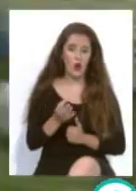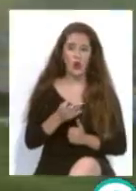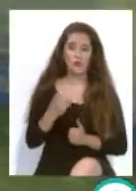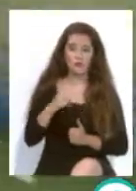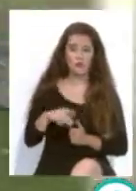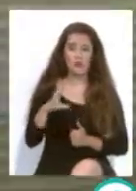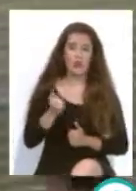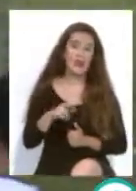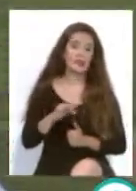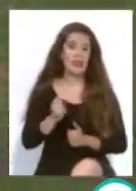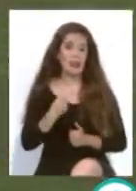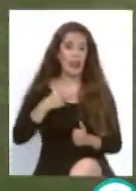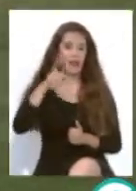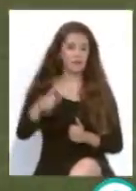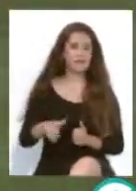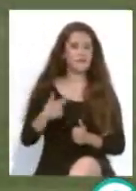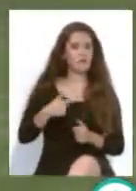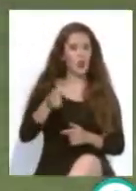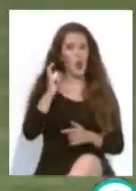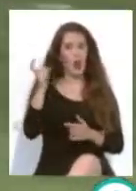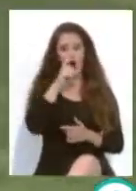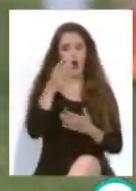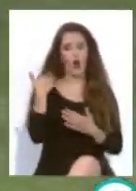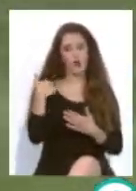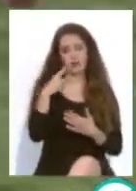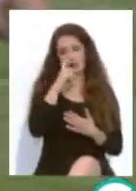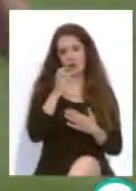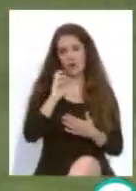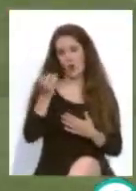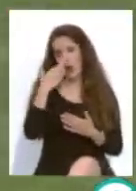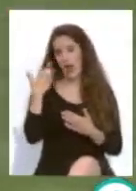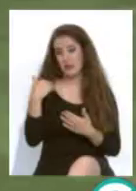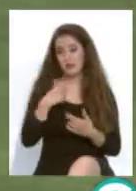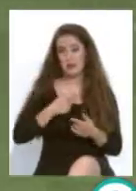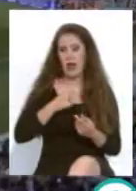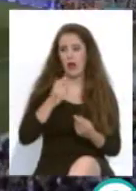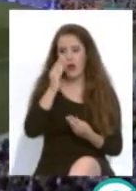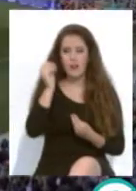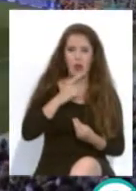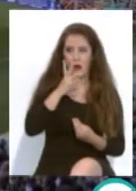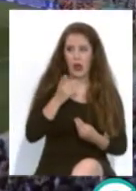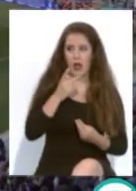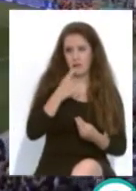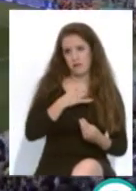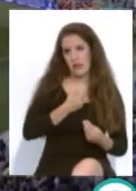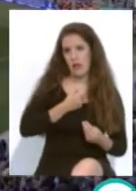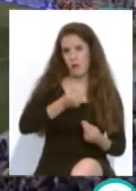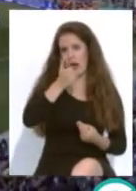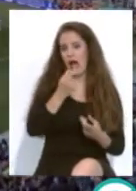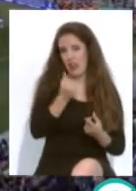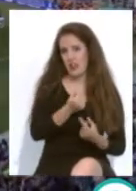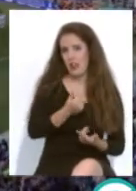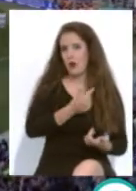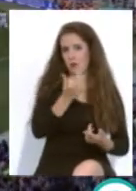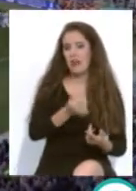son jugadores que hay que tener en cuenta que quizás otro año se nos habían escapado y que este año, pues bien porque tenemos más poder adquisitivo y por la trayectoria que lleva el equipo en